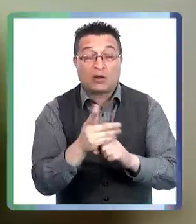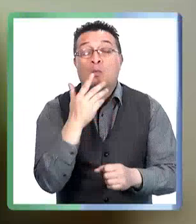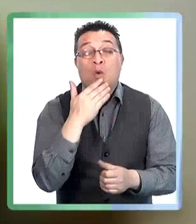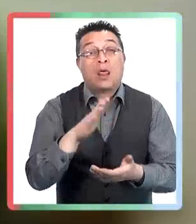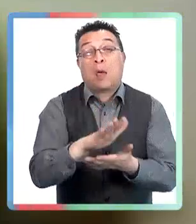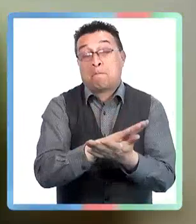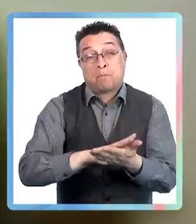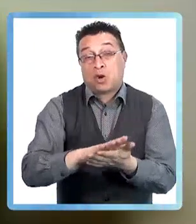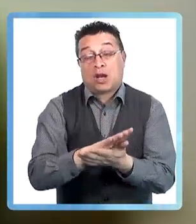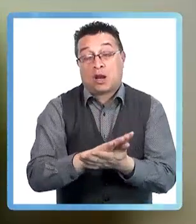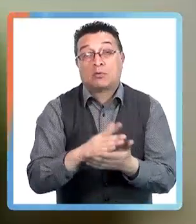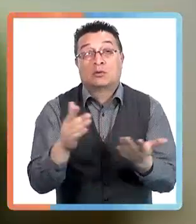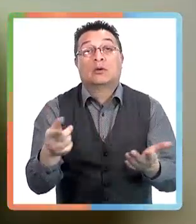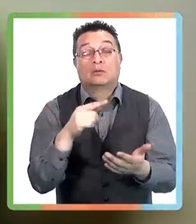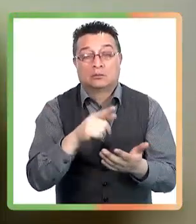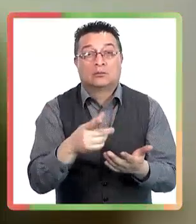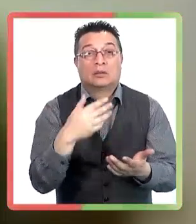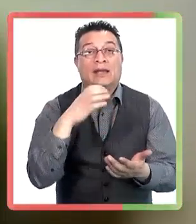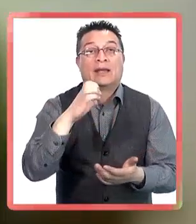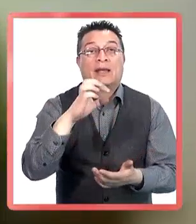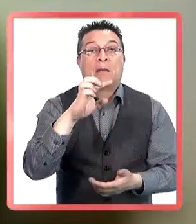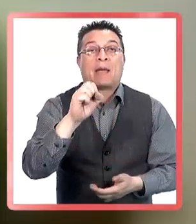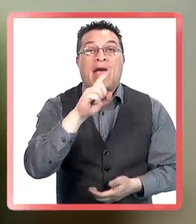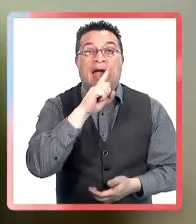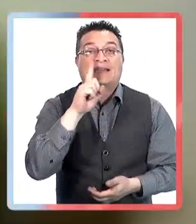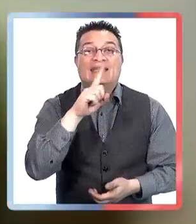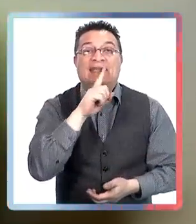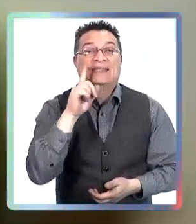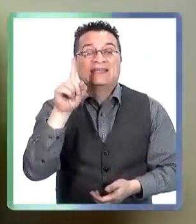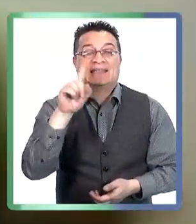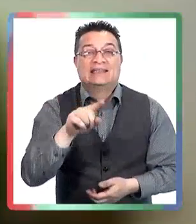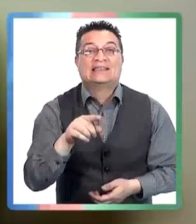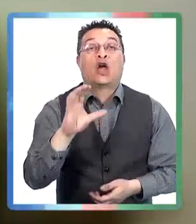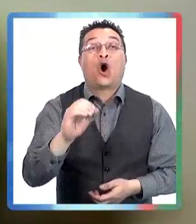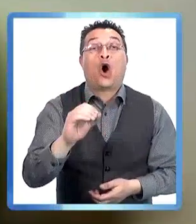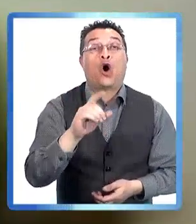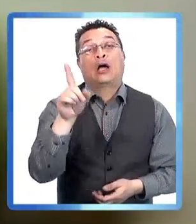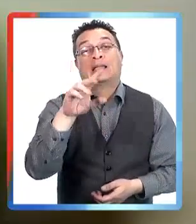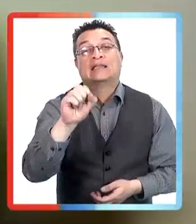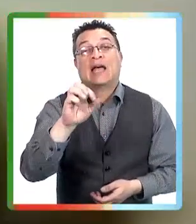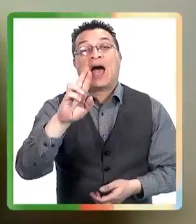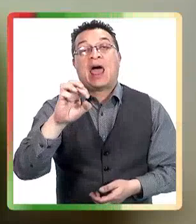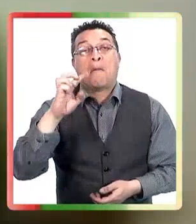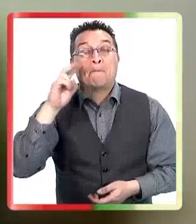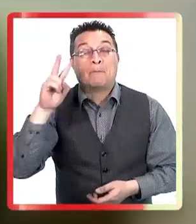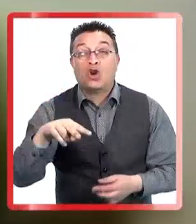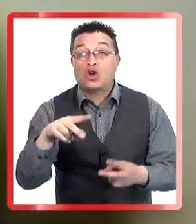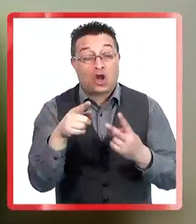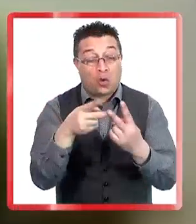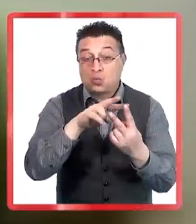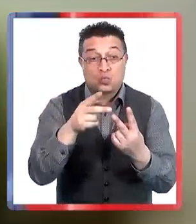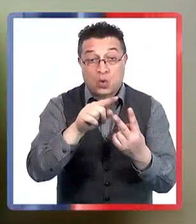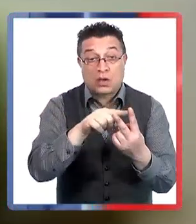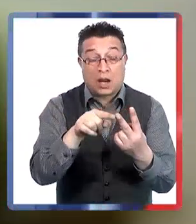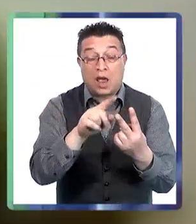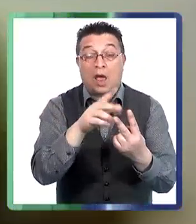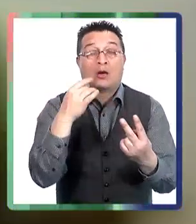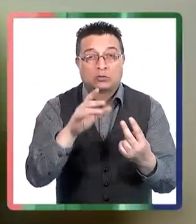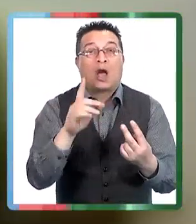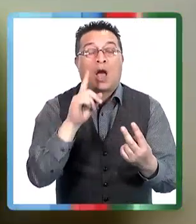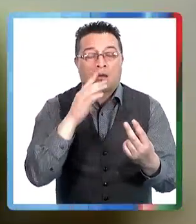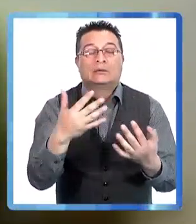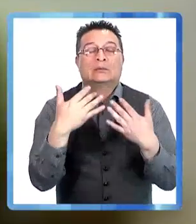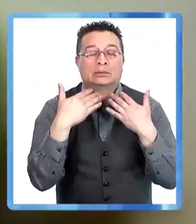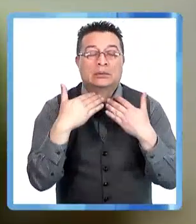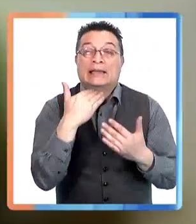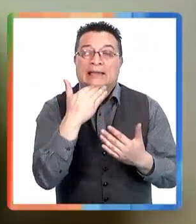a Dios, eran cuadros leves, menores, incluso asintomáticos, pero había un porcentaje menor de niños que, por ejemplo, hacían hepatitis fulminante